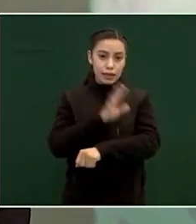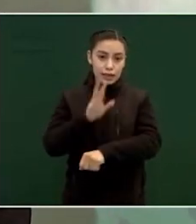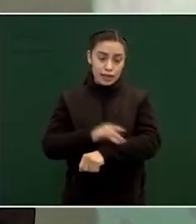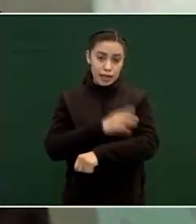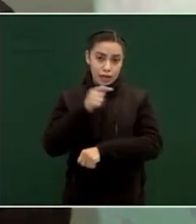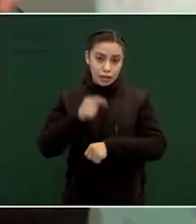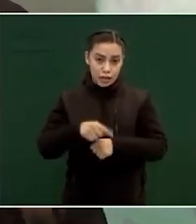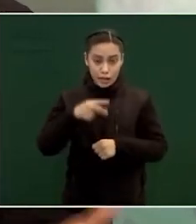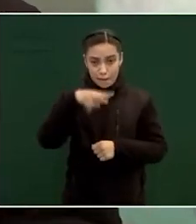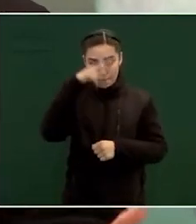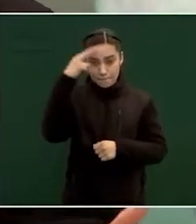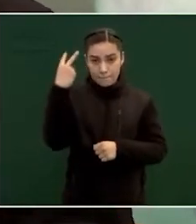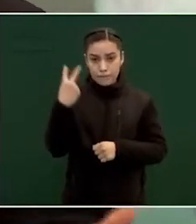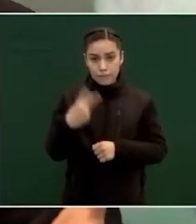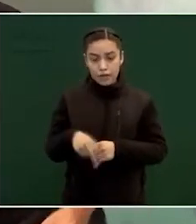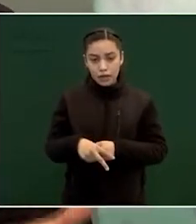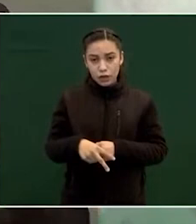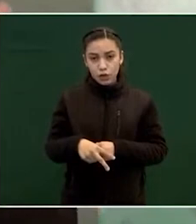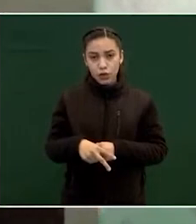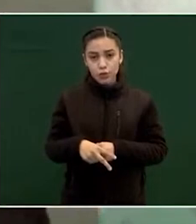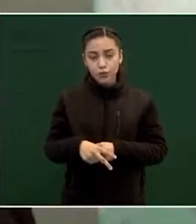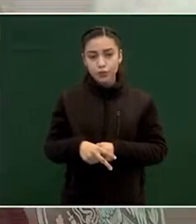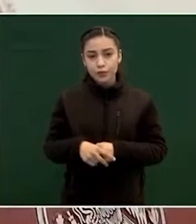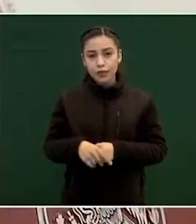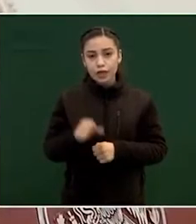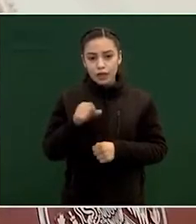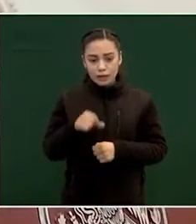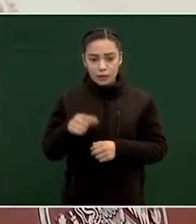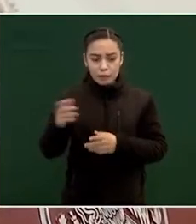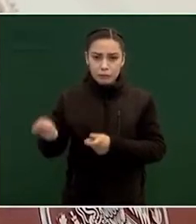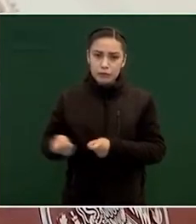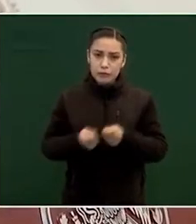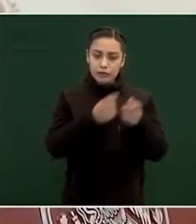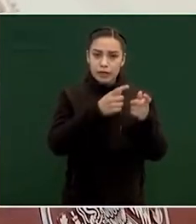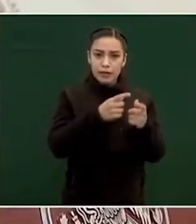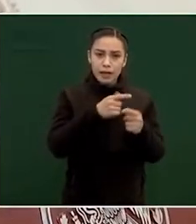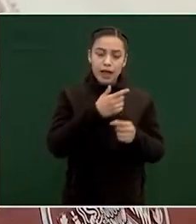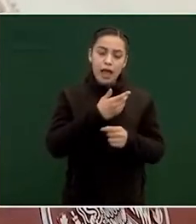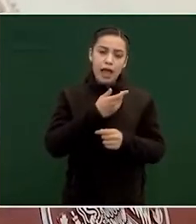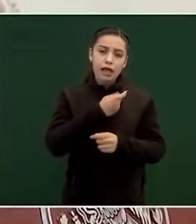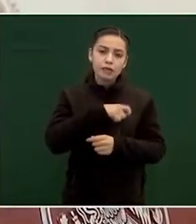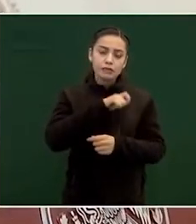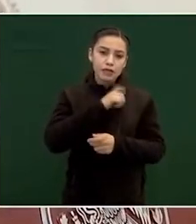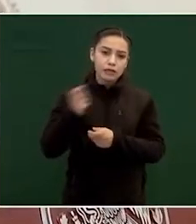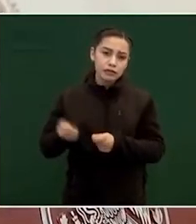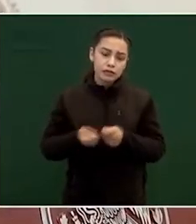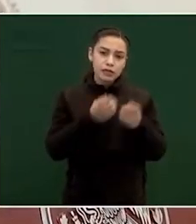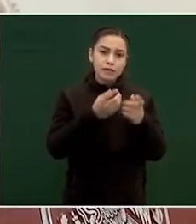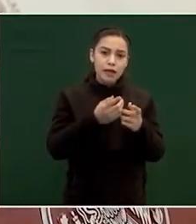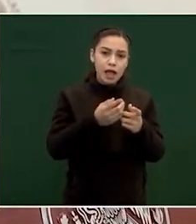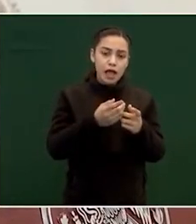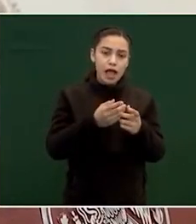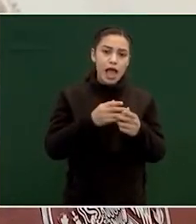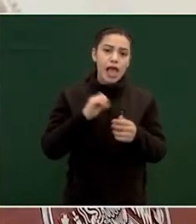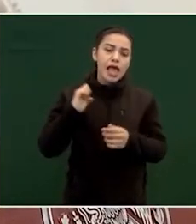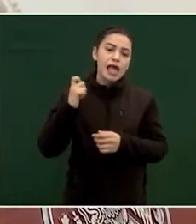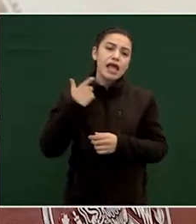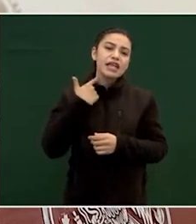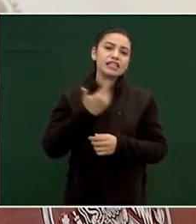y se lleve como empleado al expresidente de México